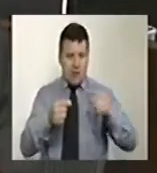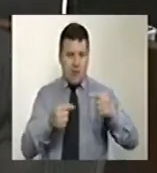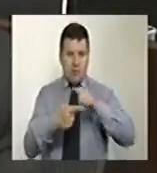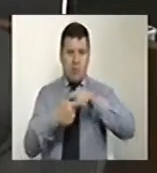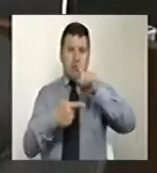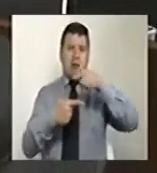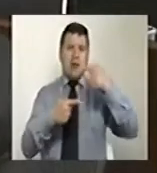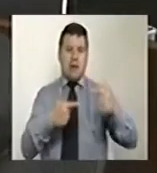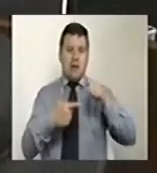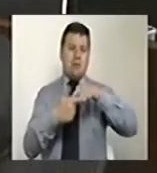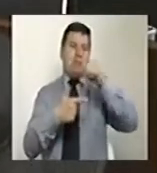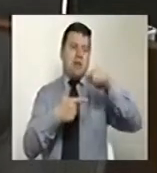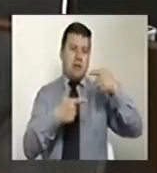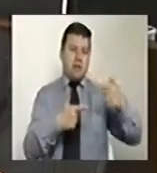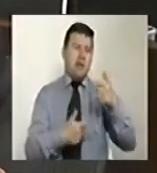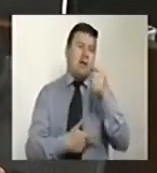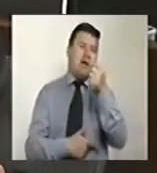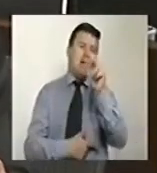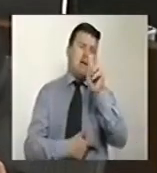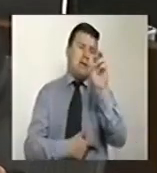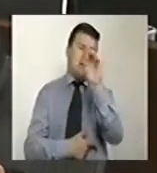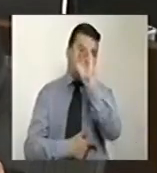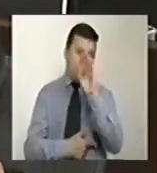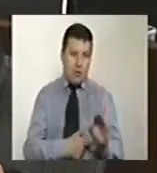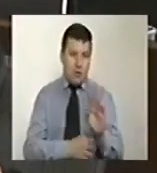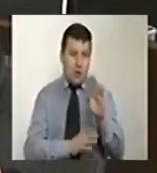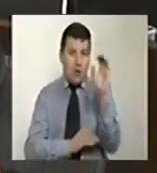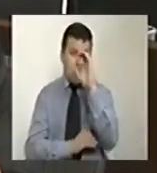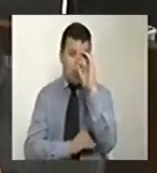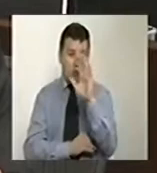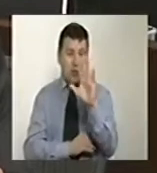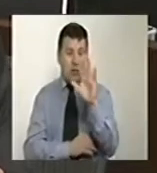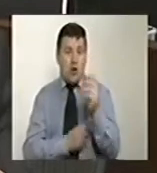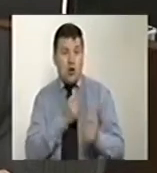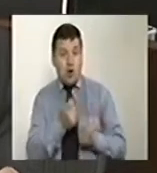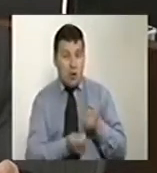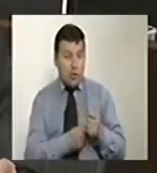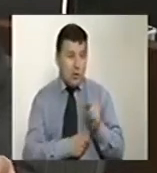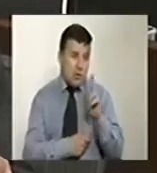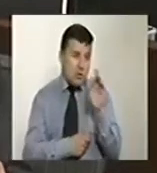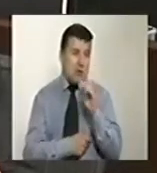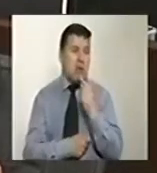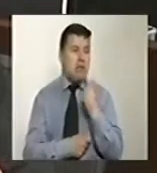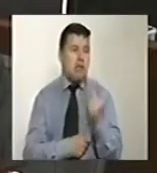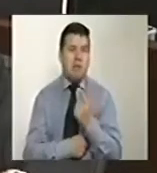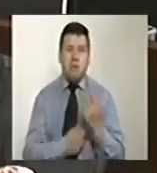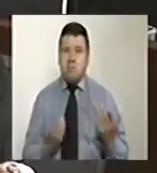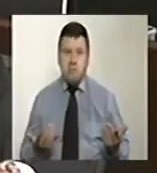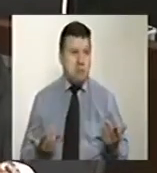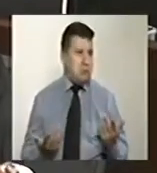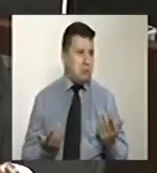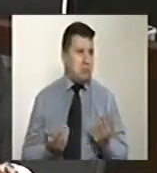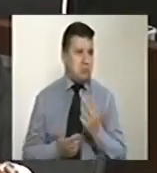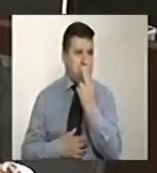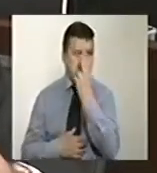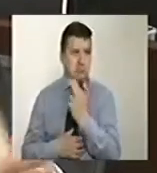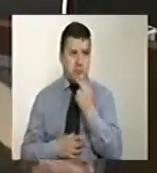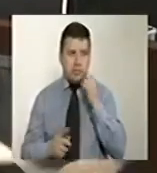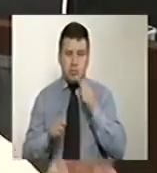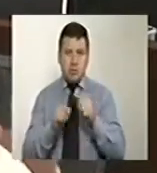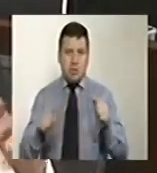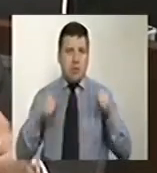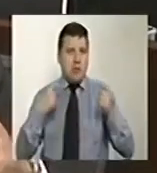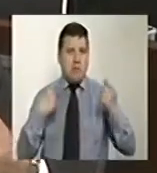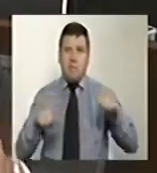y casi el 70% de los comerciantes dicen no haber cumplido las metas en